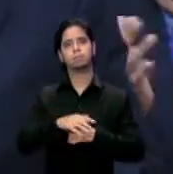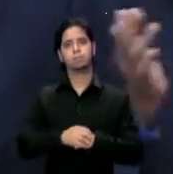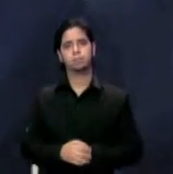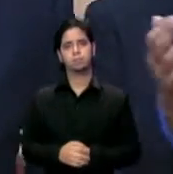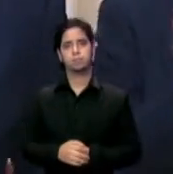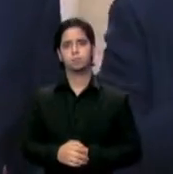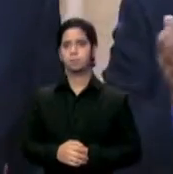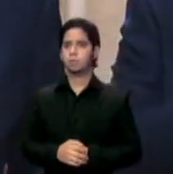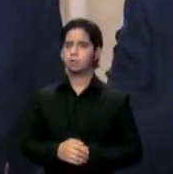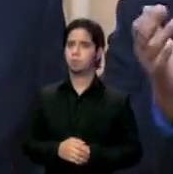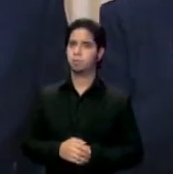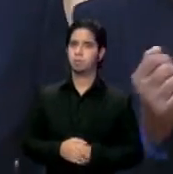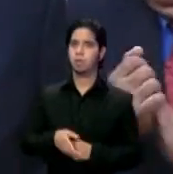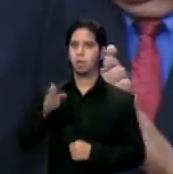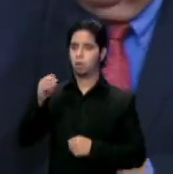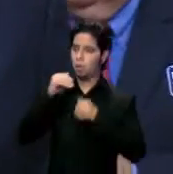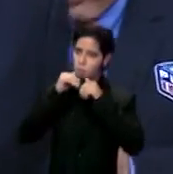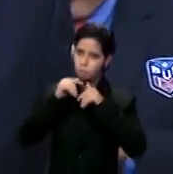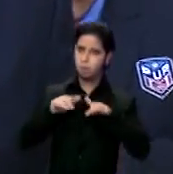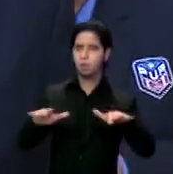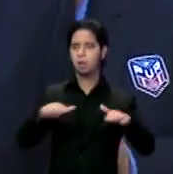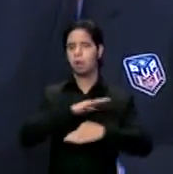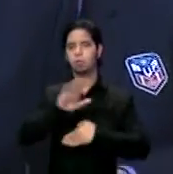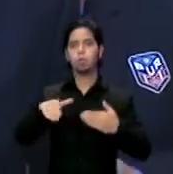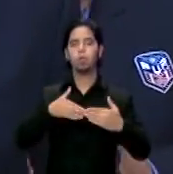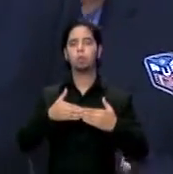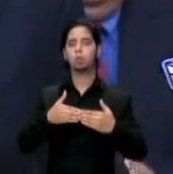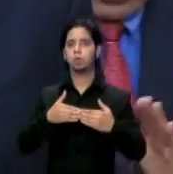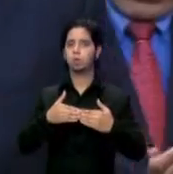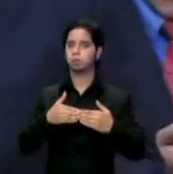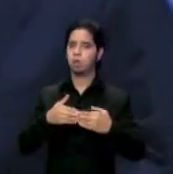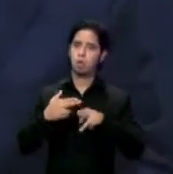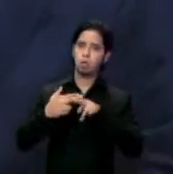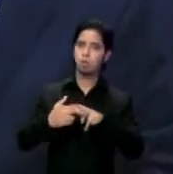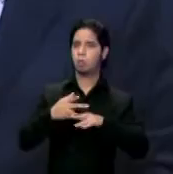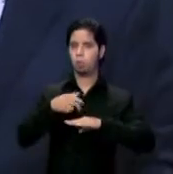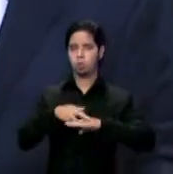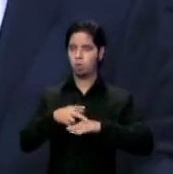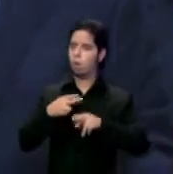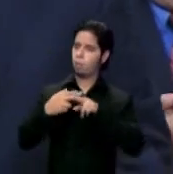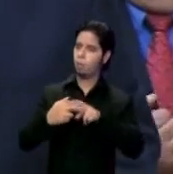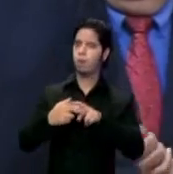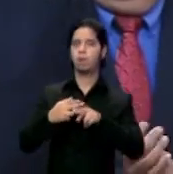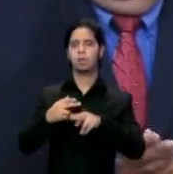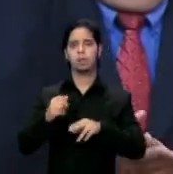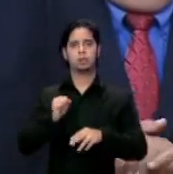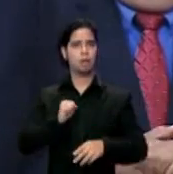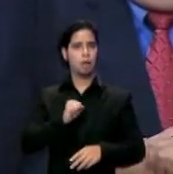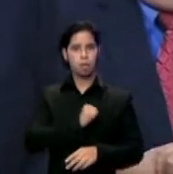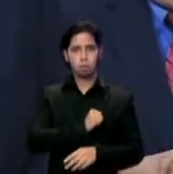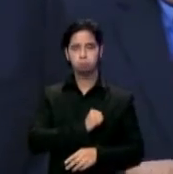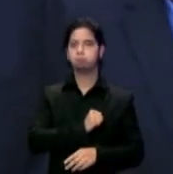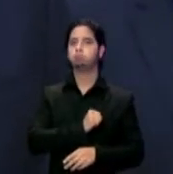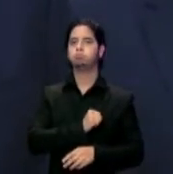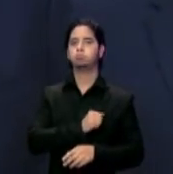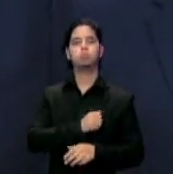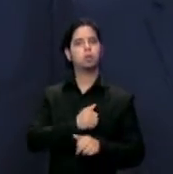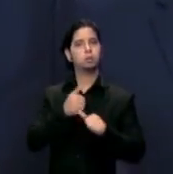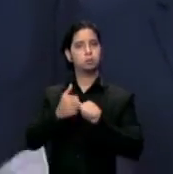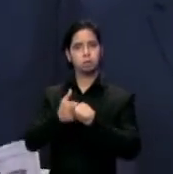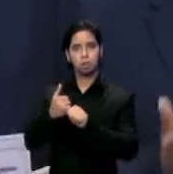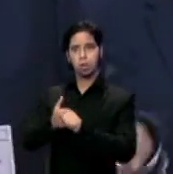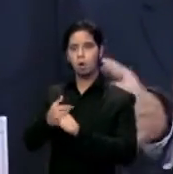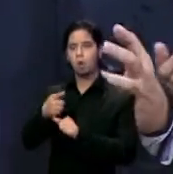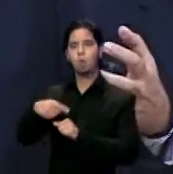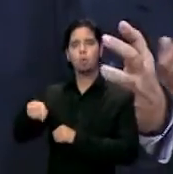Que Dios los bendiga a todos en nombre de Puerto Rico, en nombre del Senado, en nombre de cada uno de los